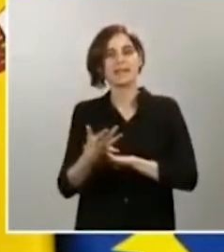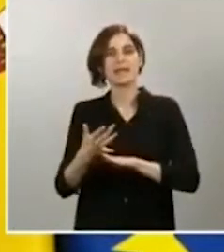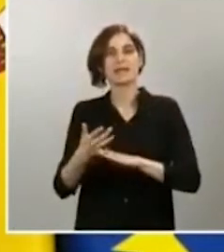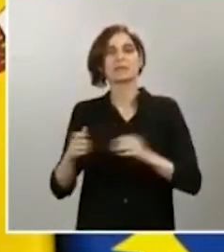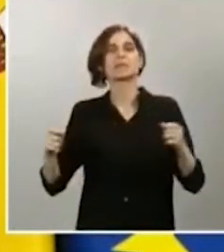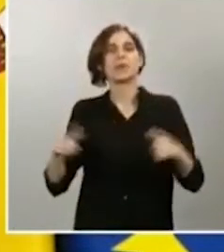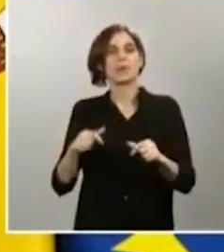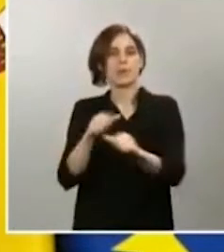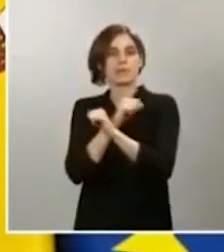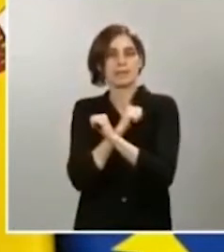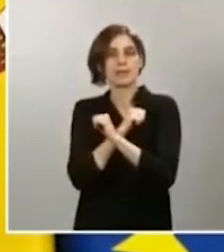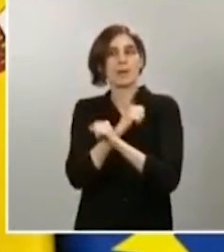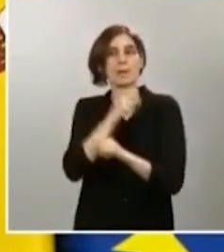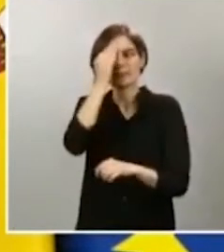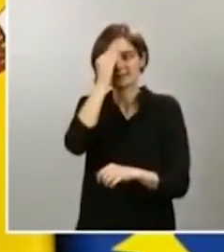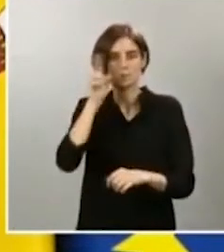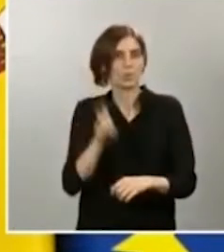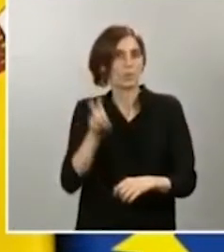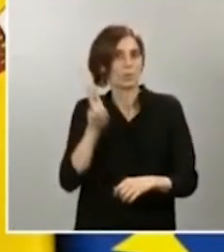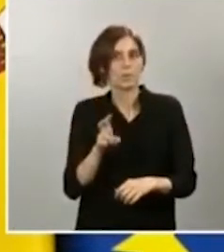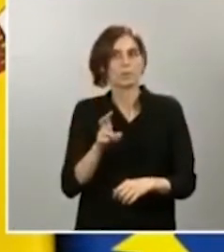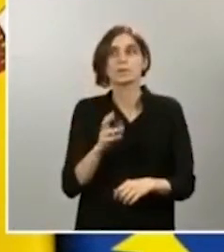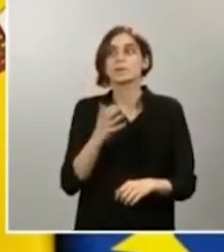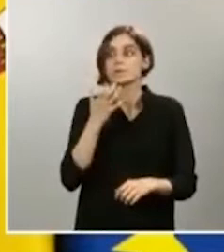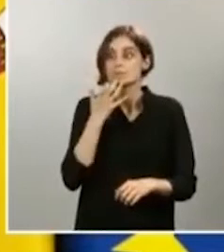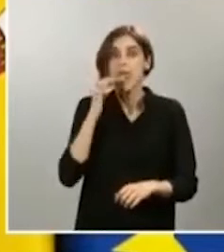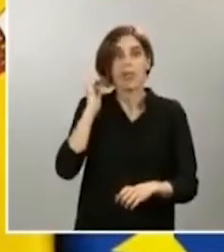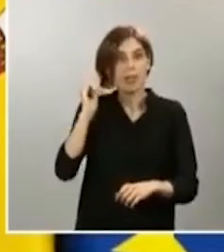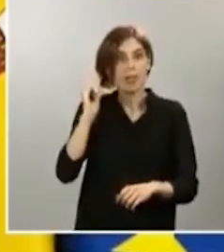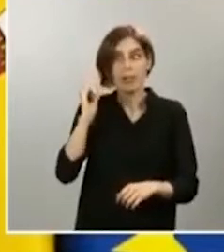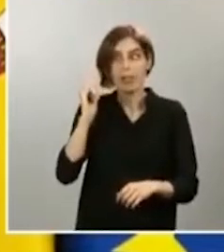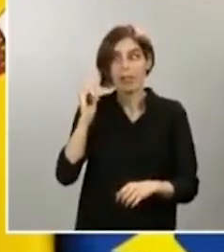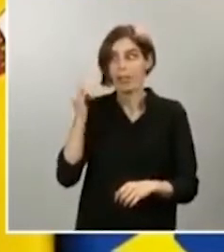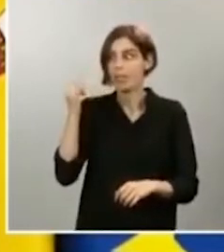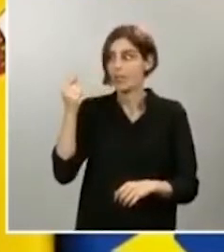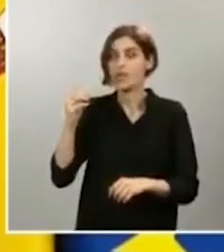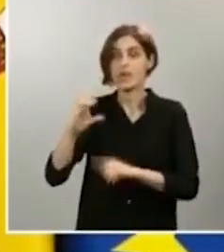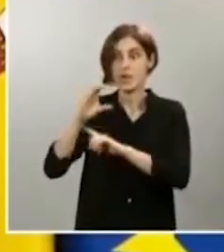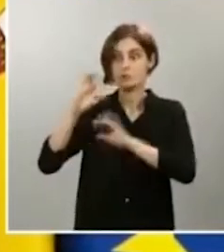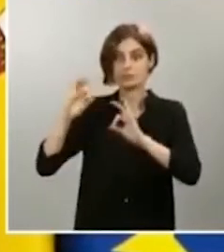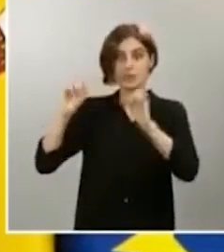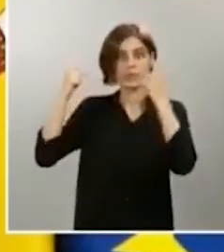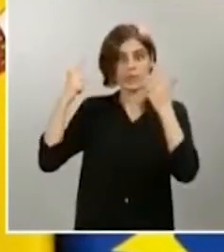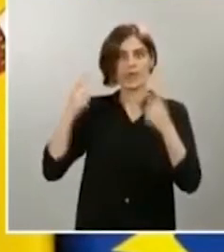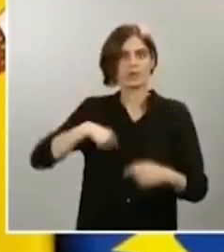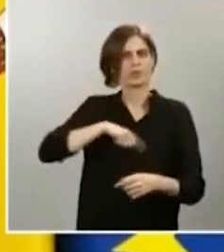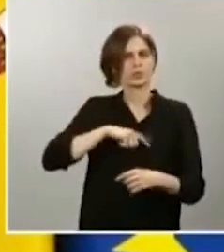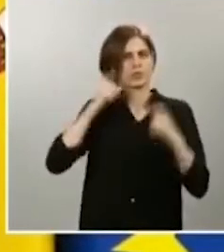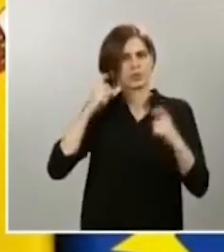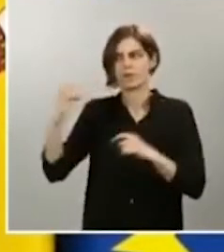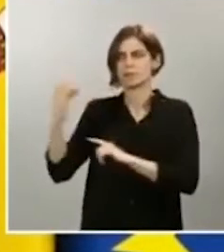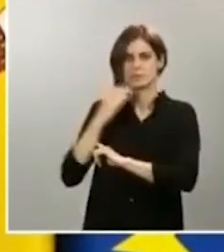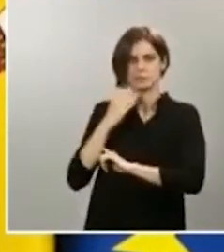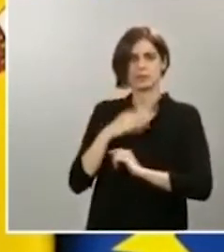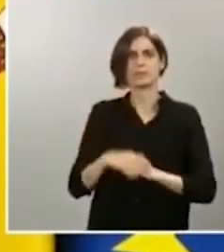supuesto, cuando esté disponible buscaremos utilizarlo. Sobre exportaciones y sobre comercio